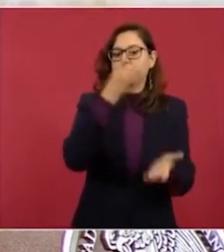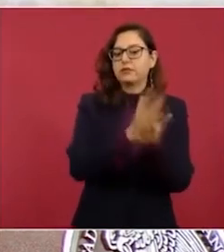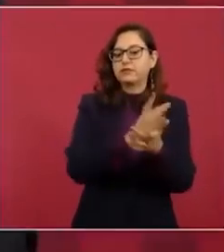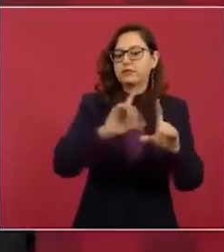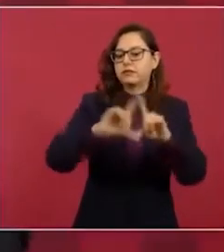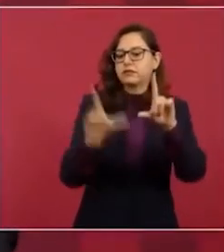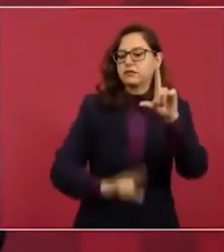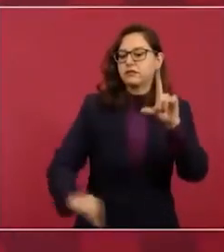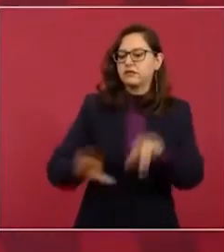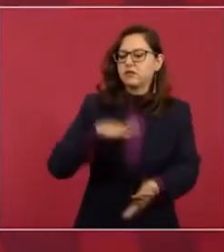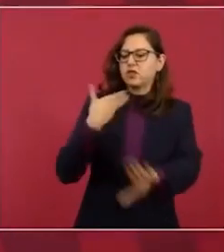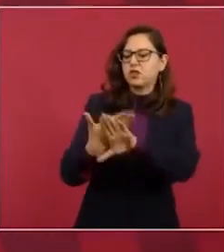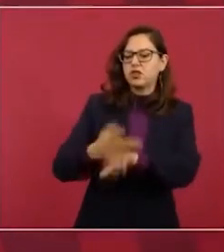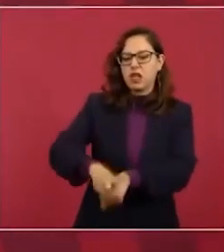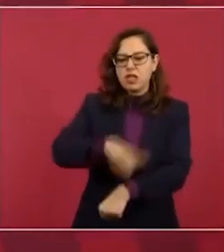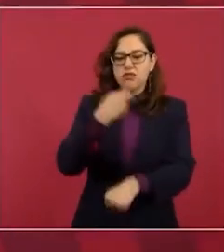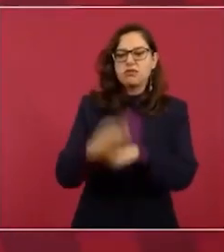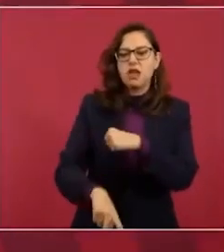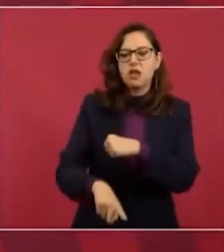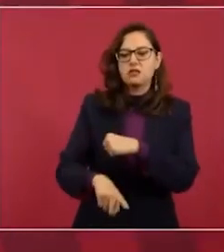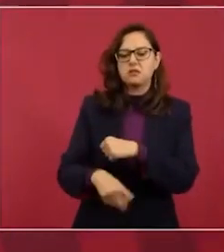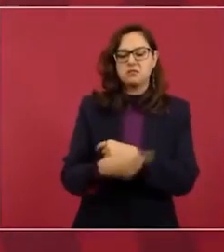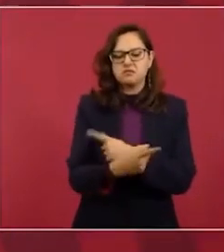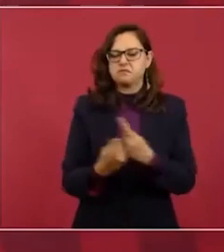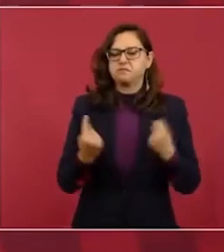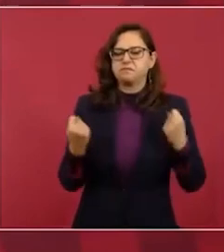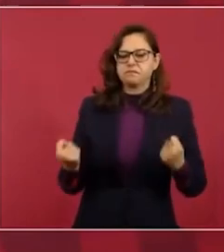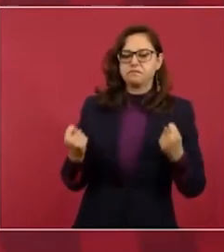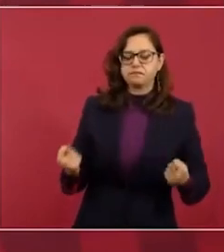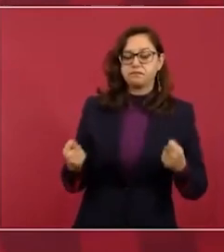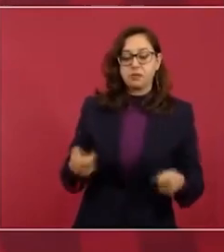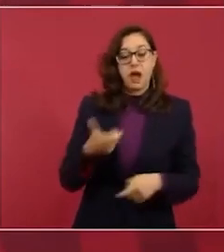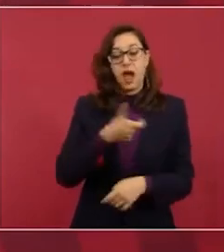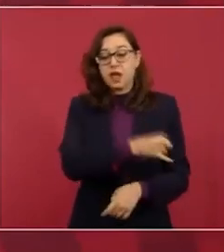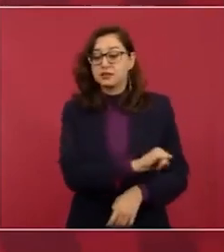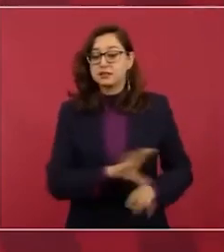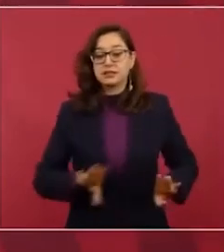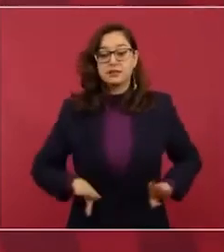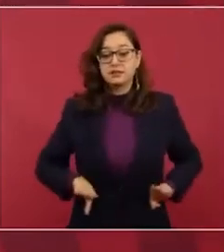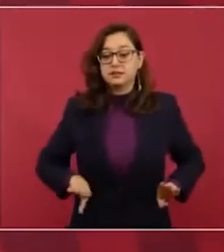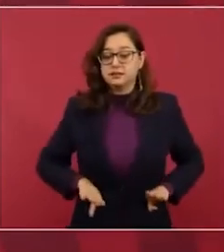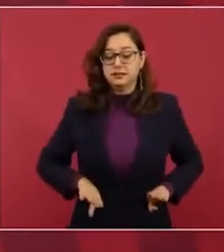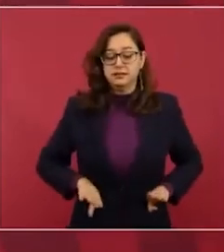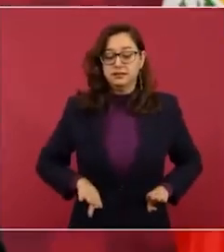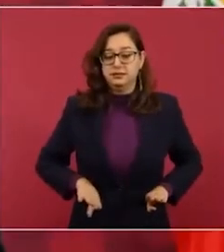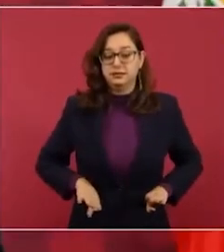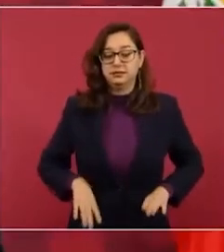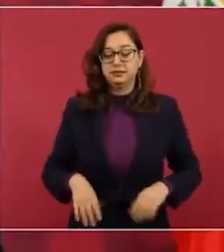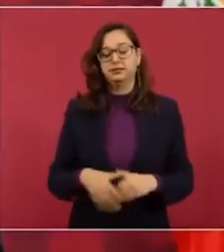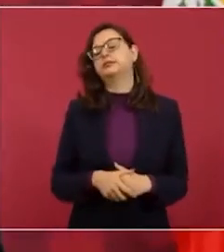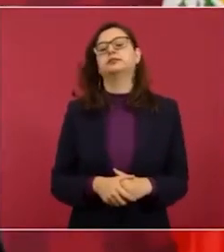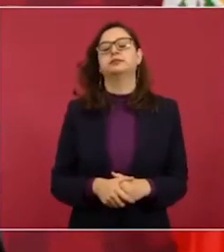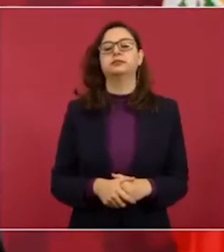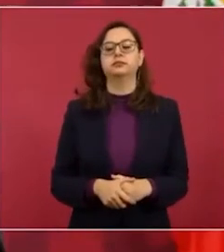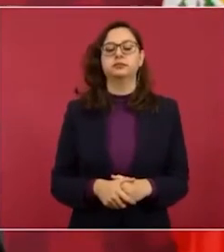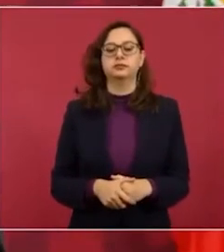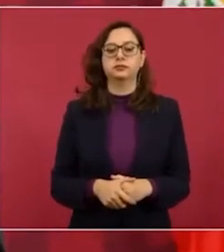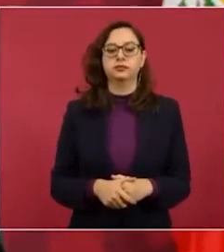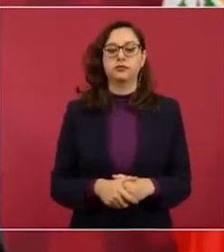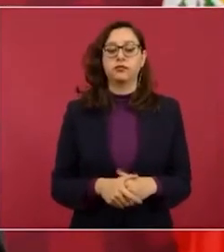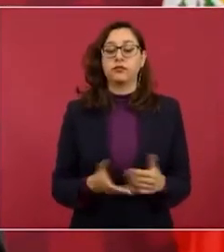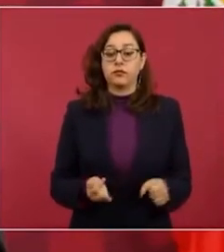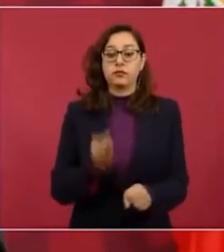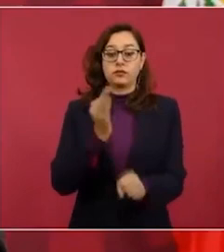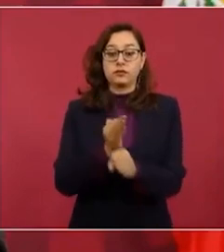Es que esta lucha que estamos librando no es por el